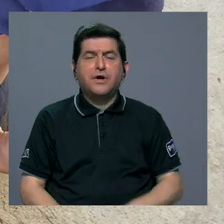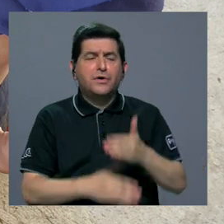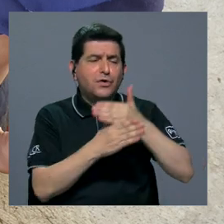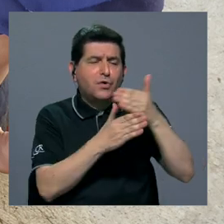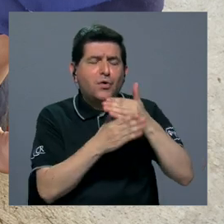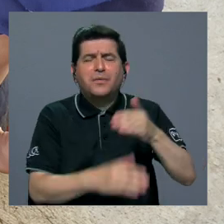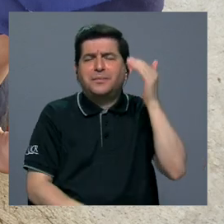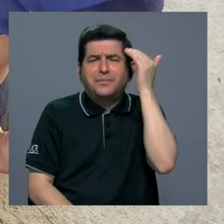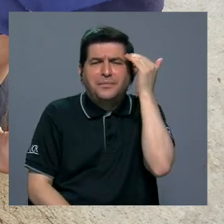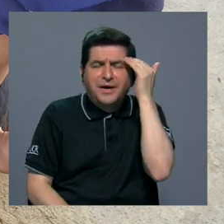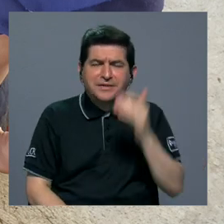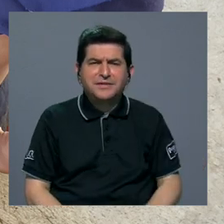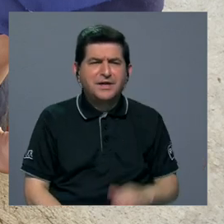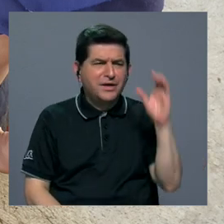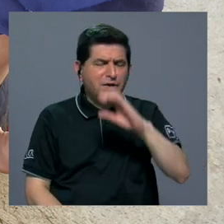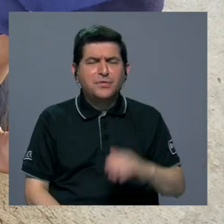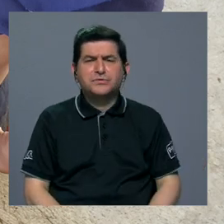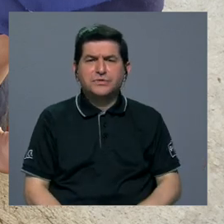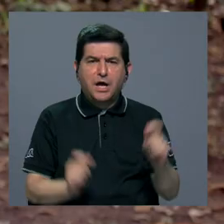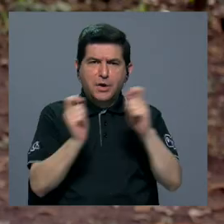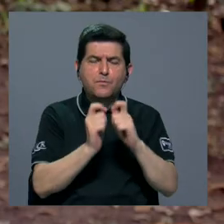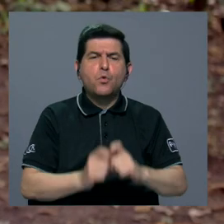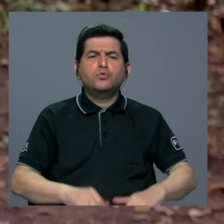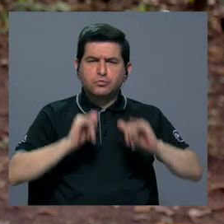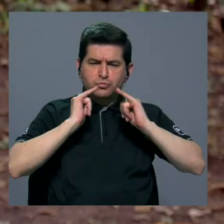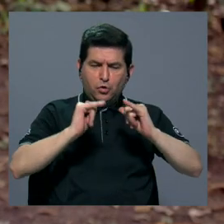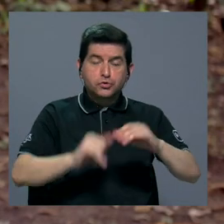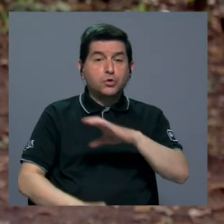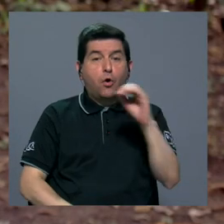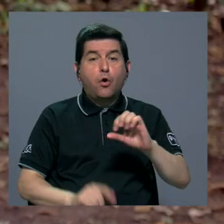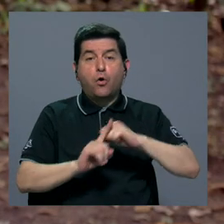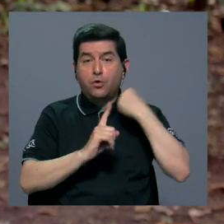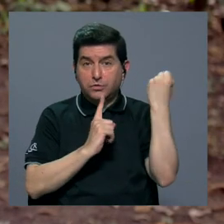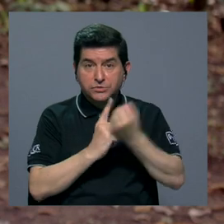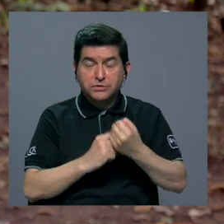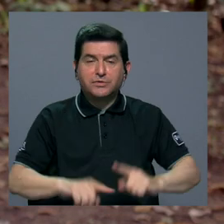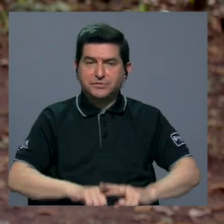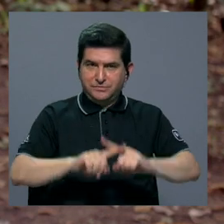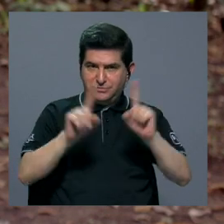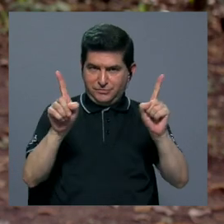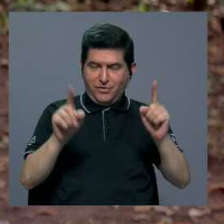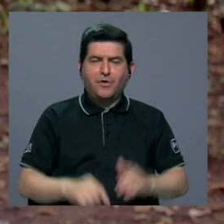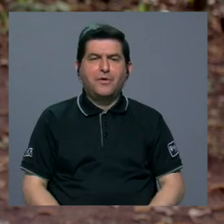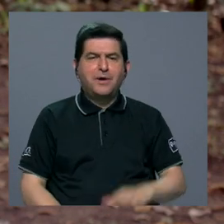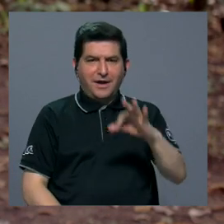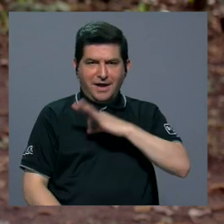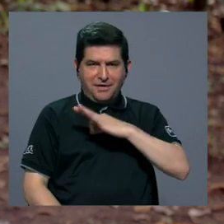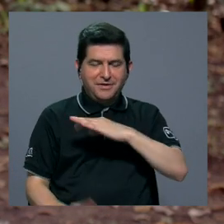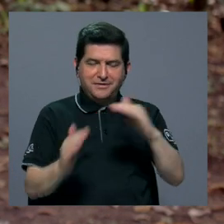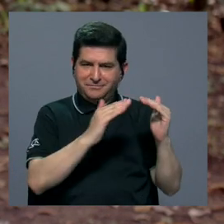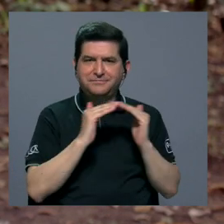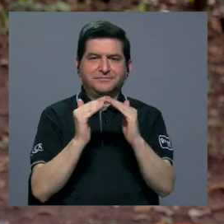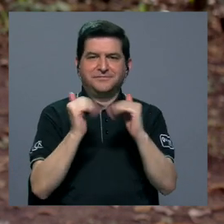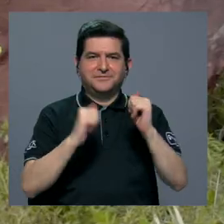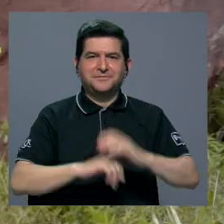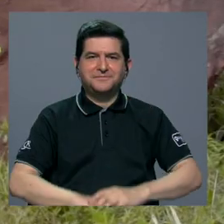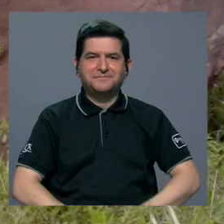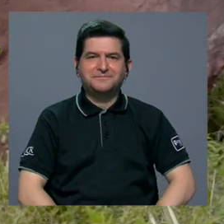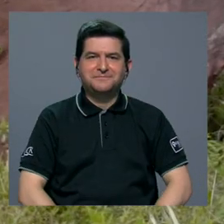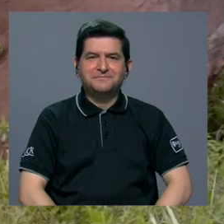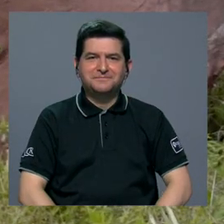compartir estos conocimientos y buscar puntos de convergencia y puntos de diferencia en el bien de la población.